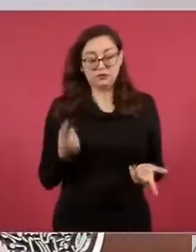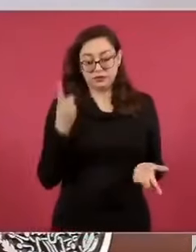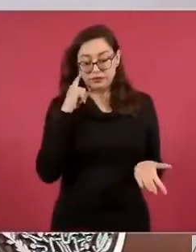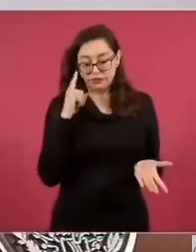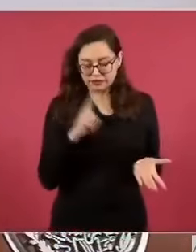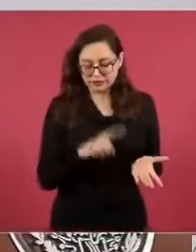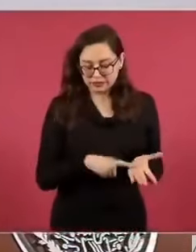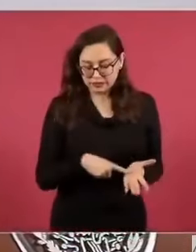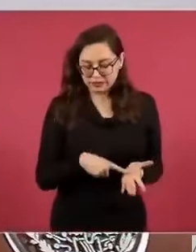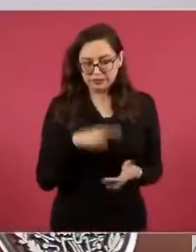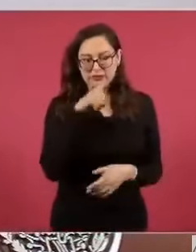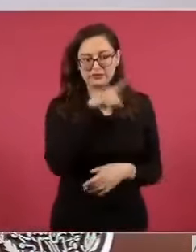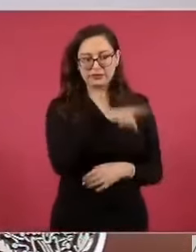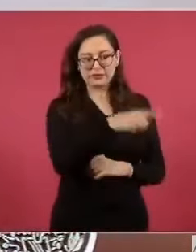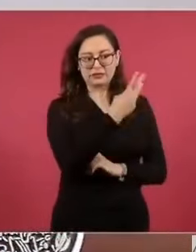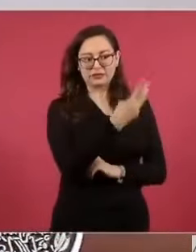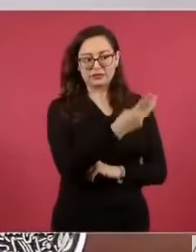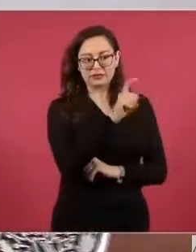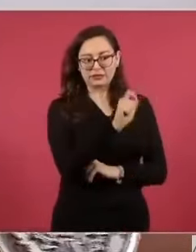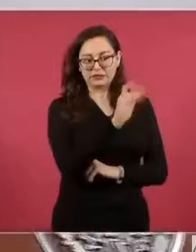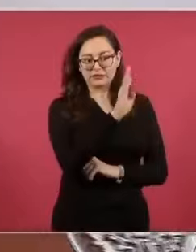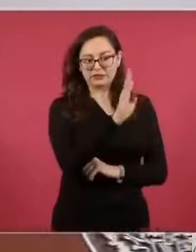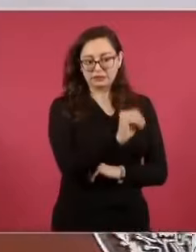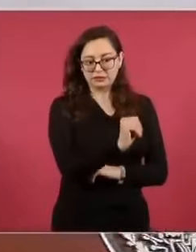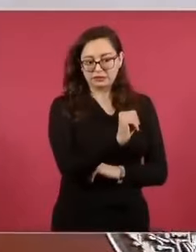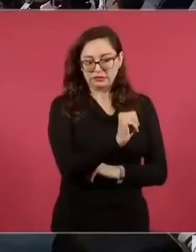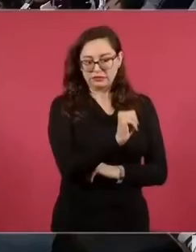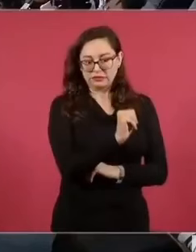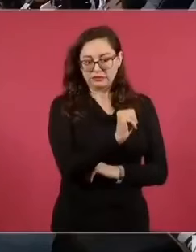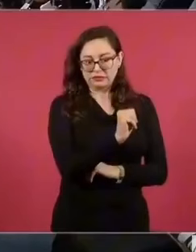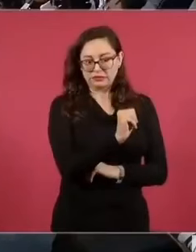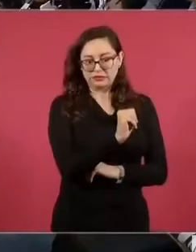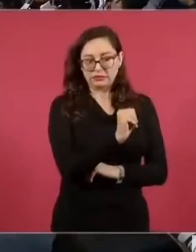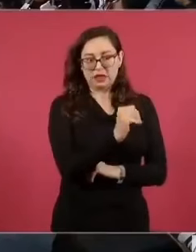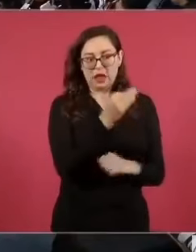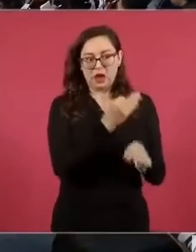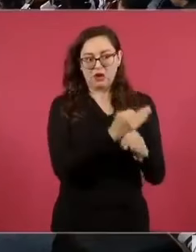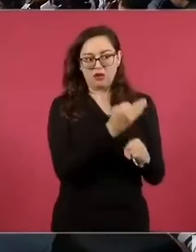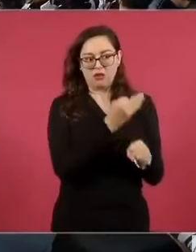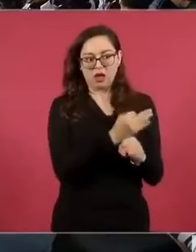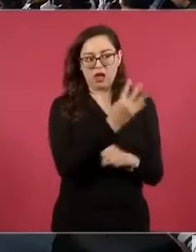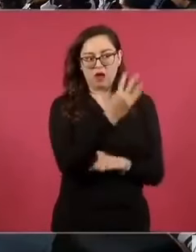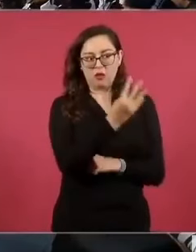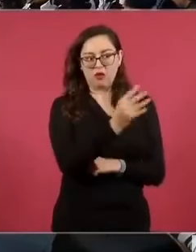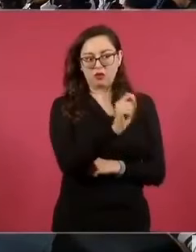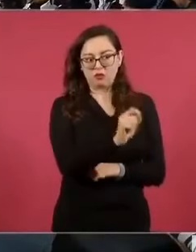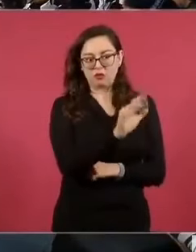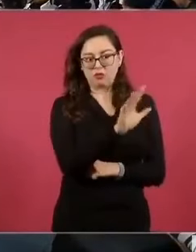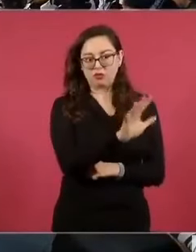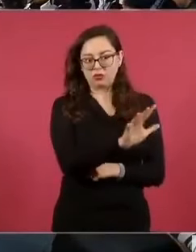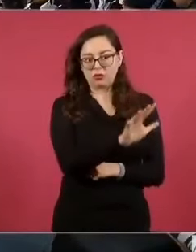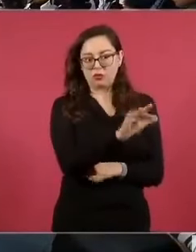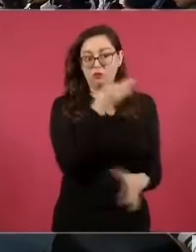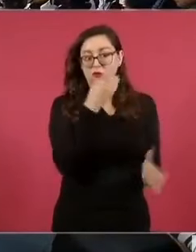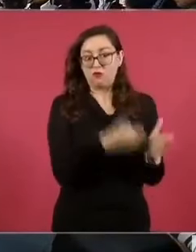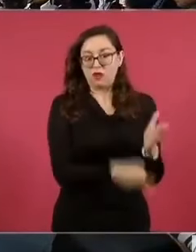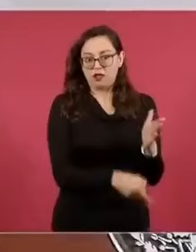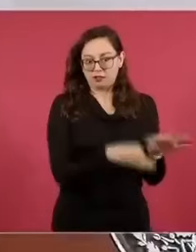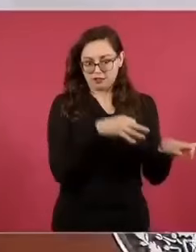en 3.9, subieron a 4.5, ahora lo